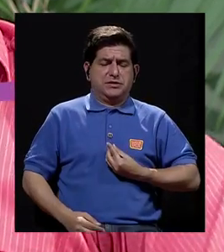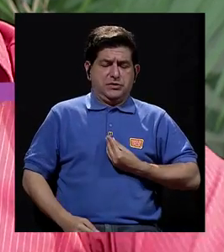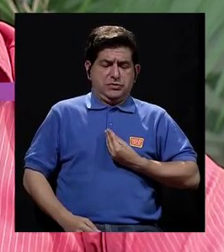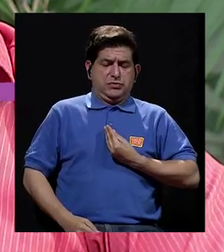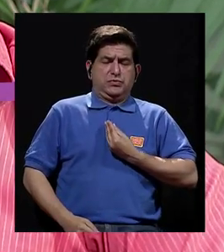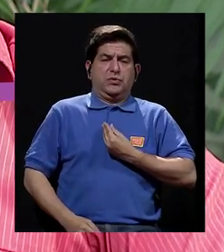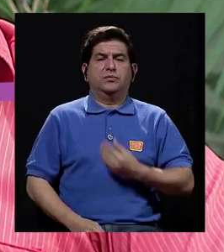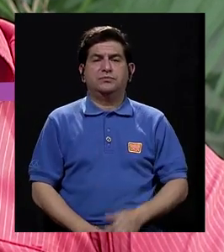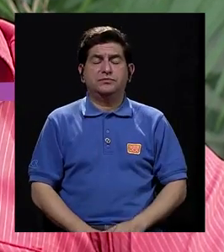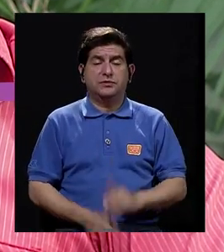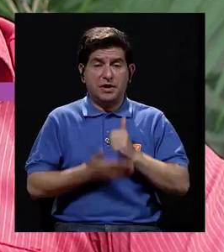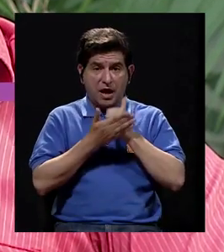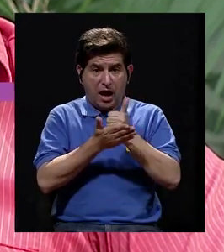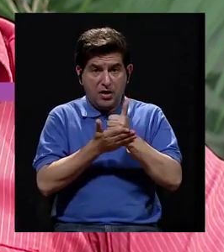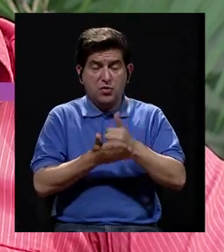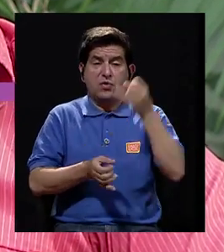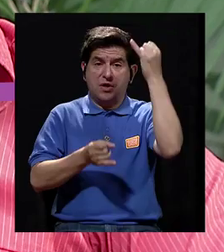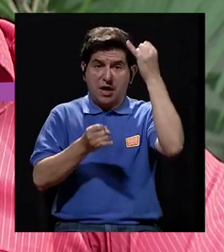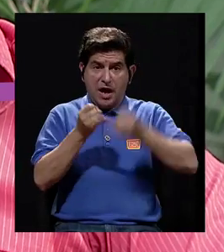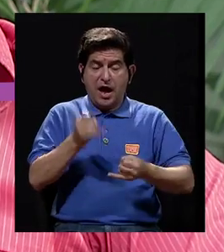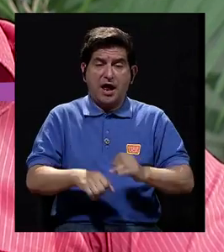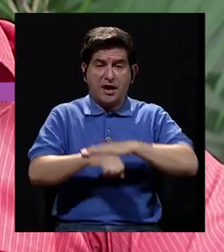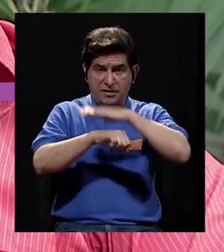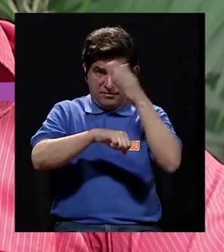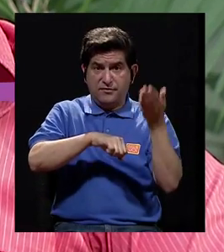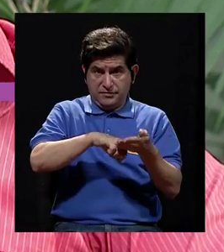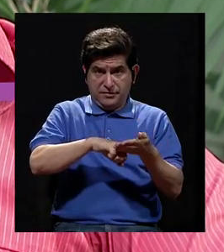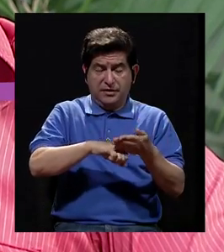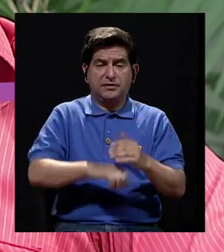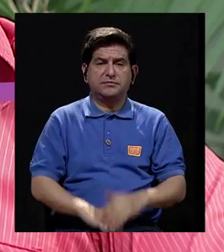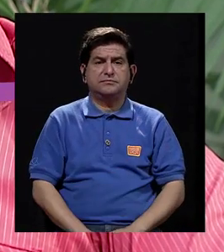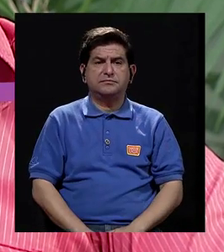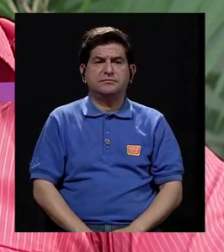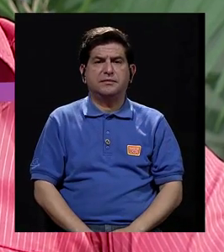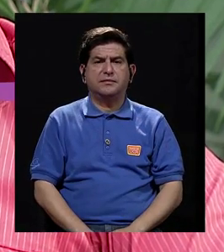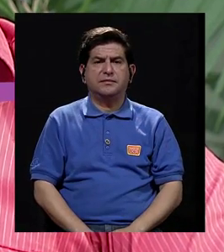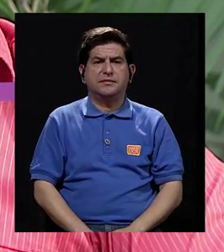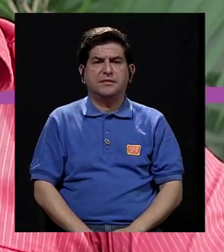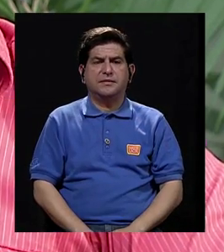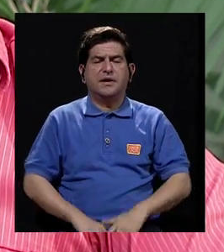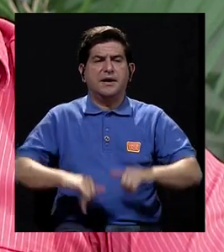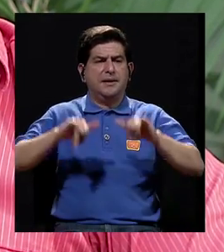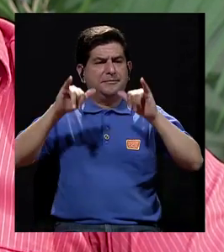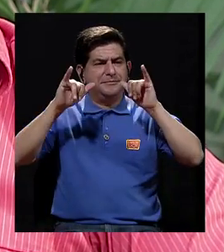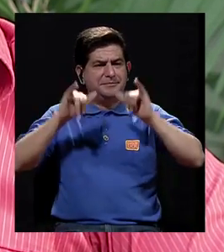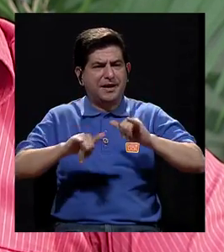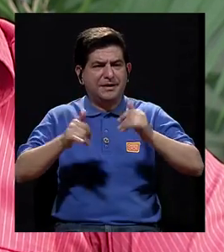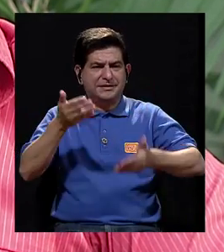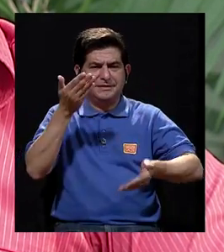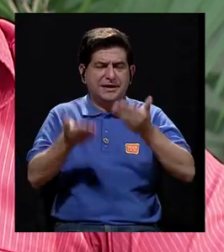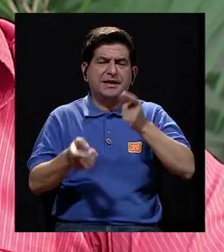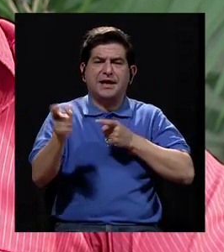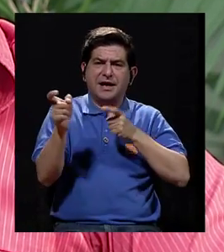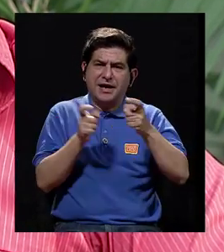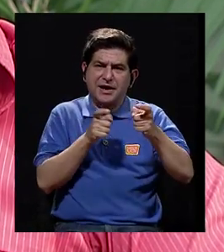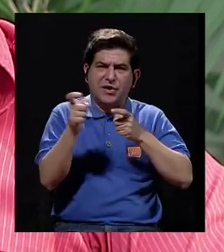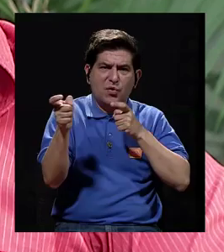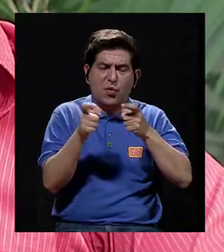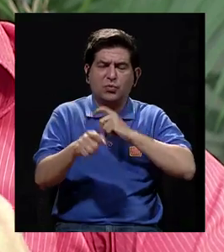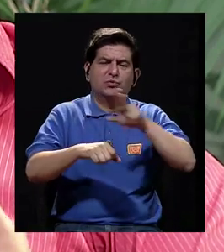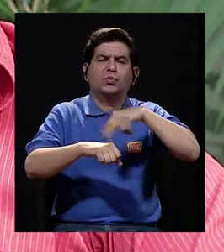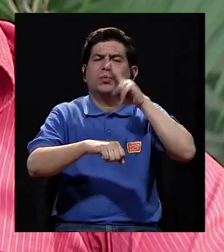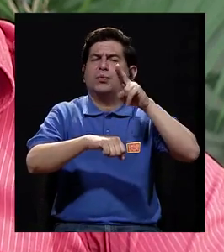levemente inclinado ayudaría. al final del embarazo, pues, mantener, digamos, esos